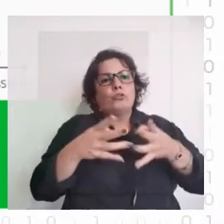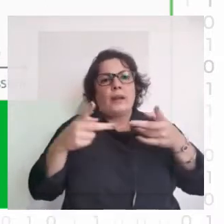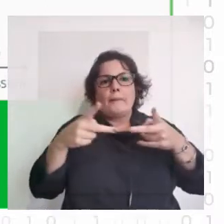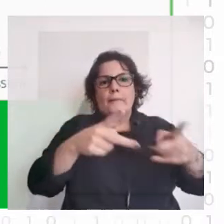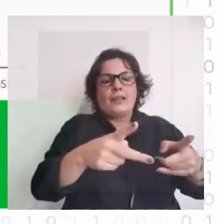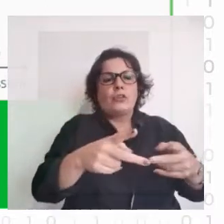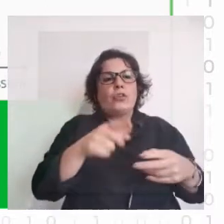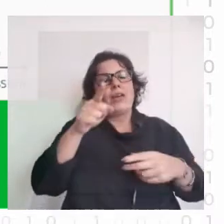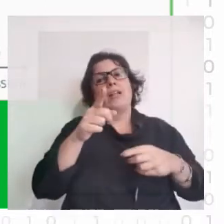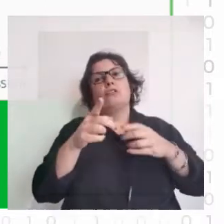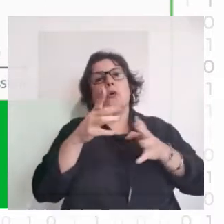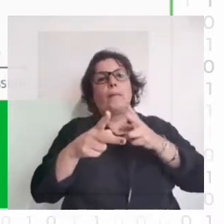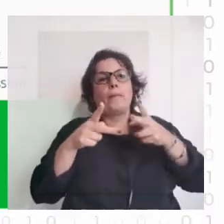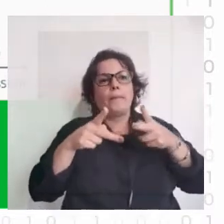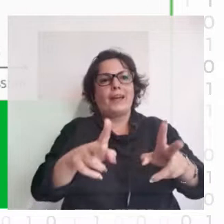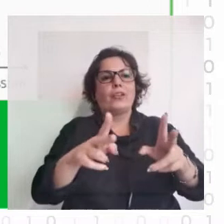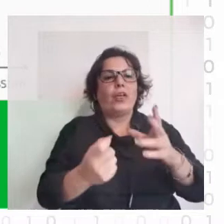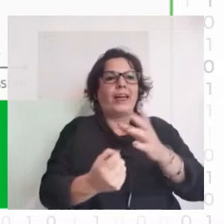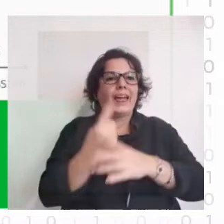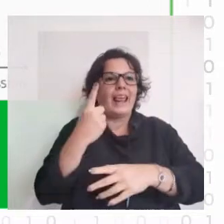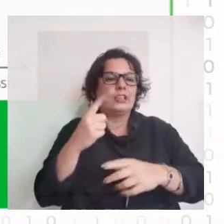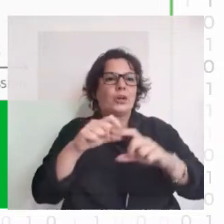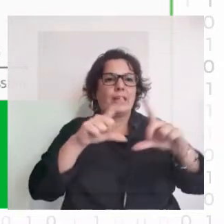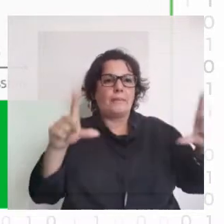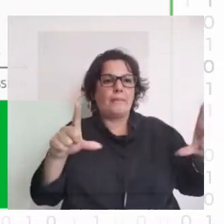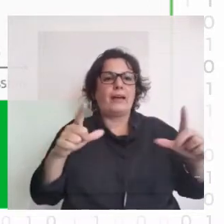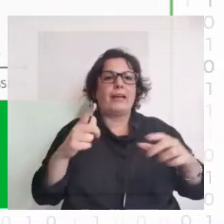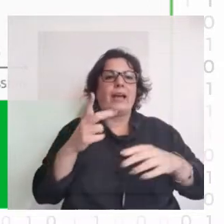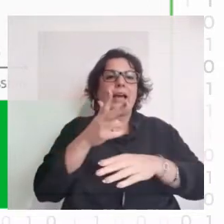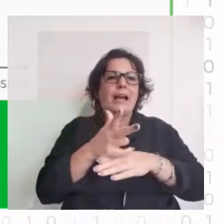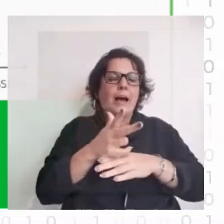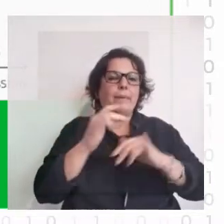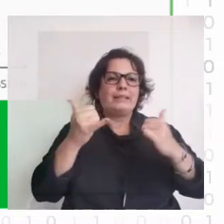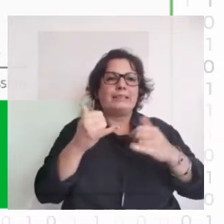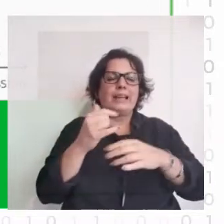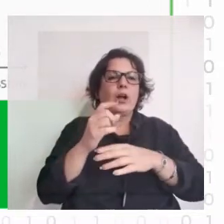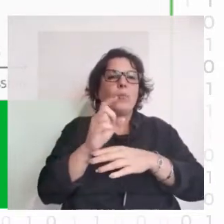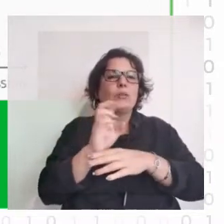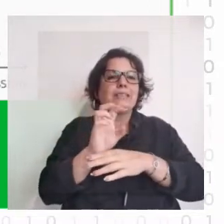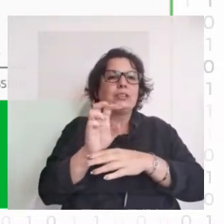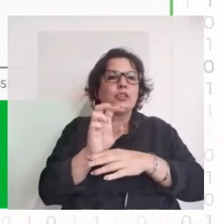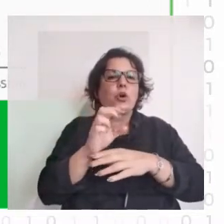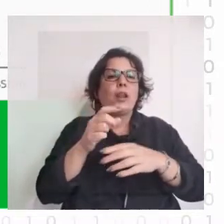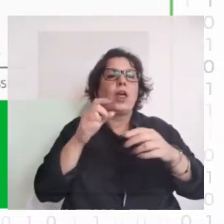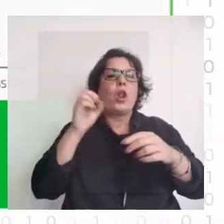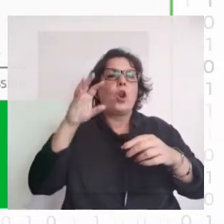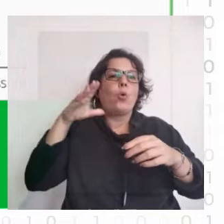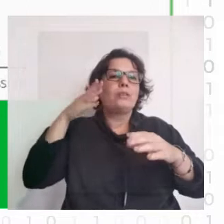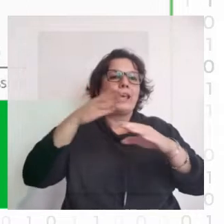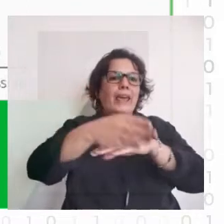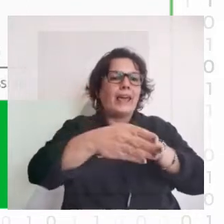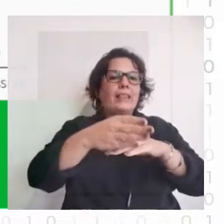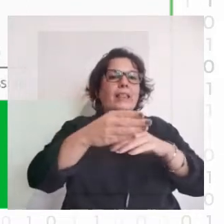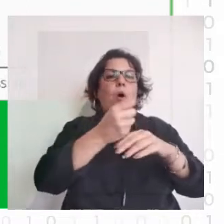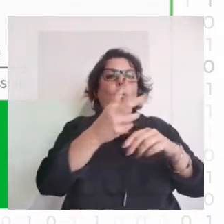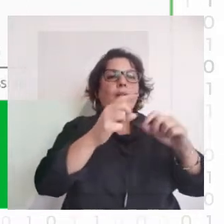basan en el proceso de generación de una imagen. Las cámaras están equipadas de sensores en el cual la luz entra y cuentan los fotones que van impactando